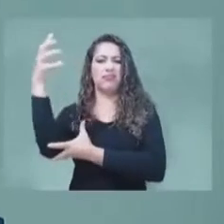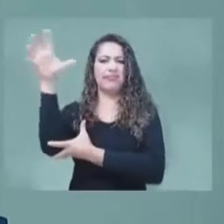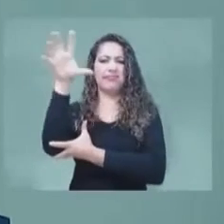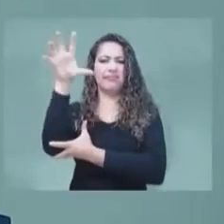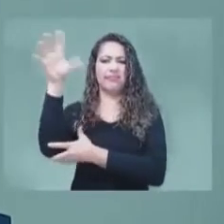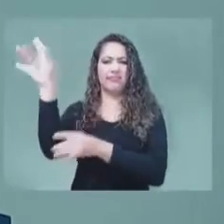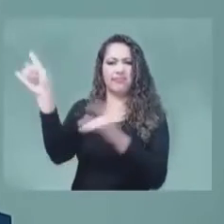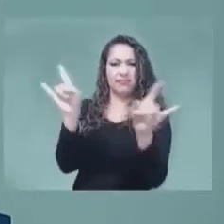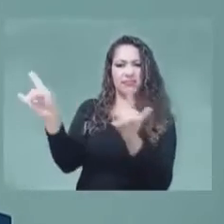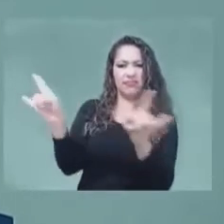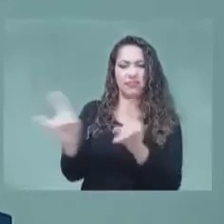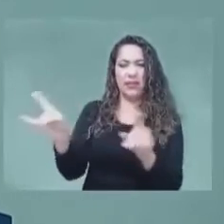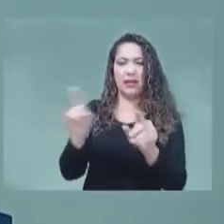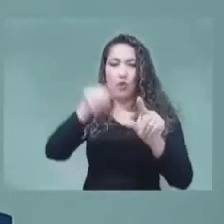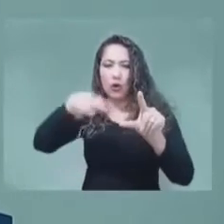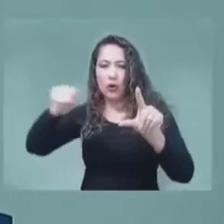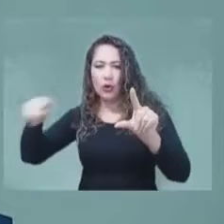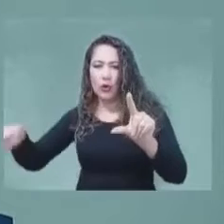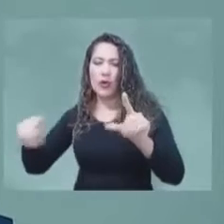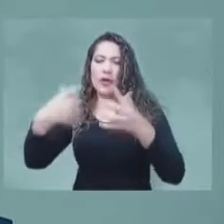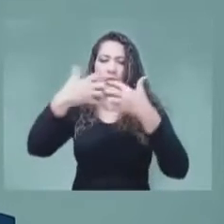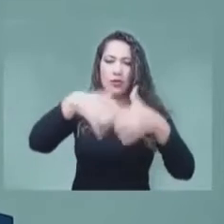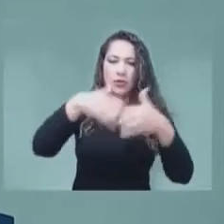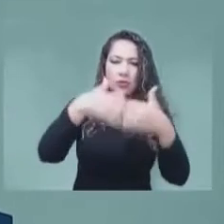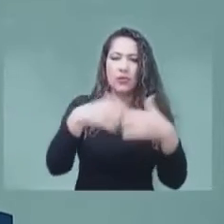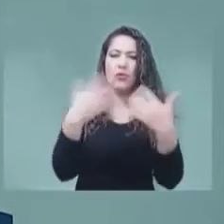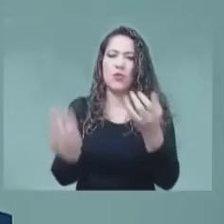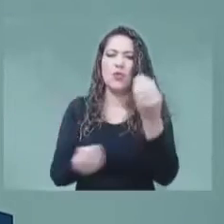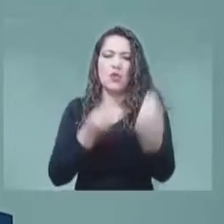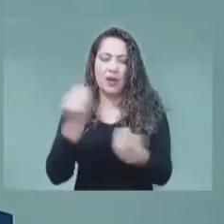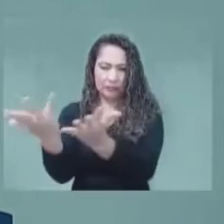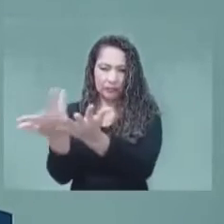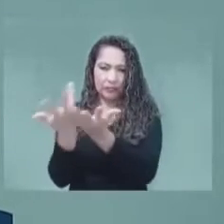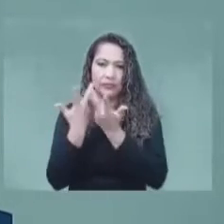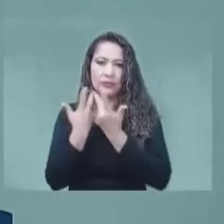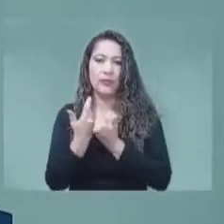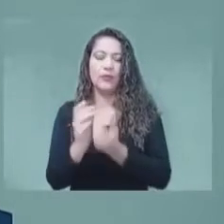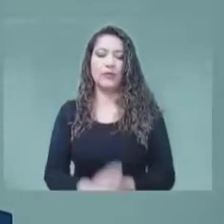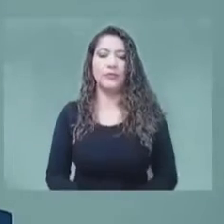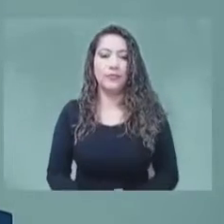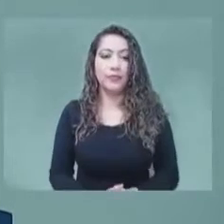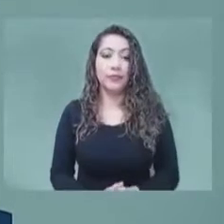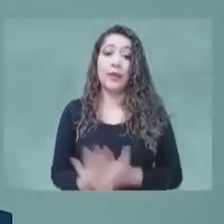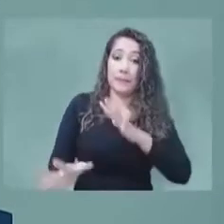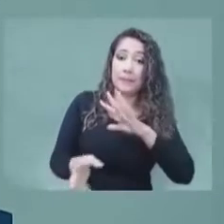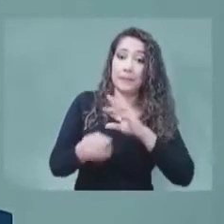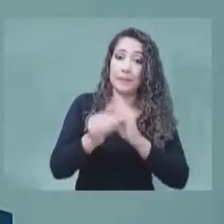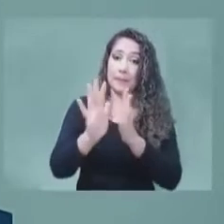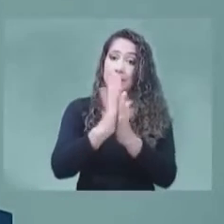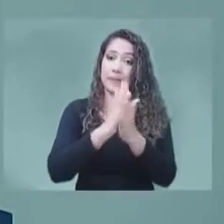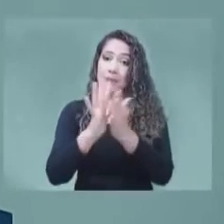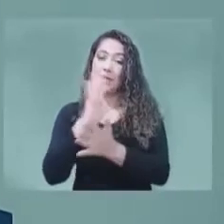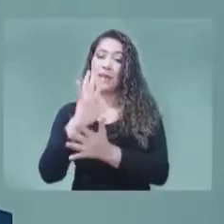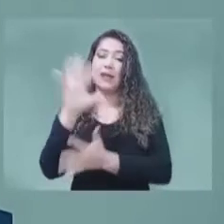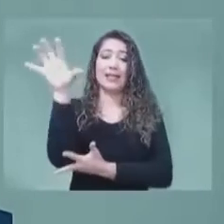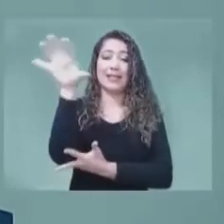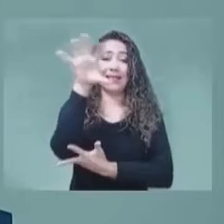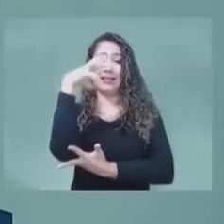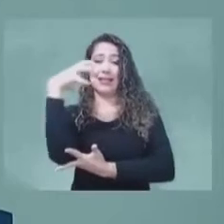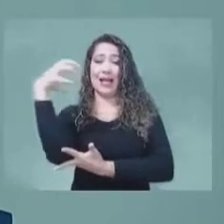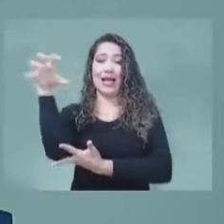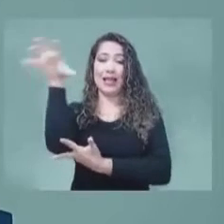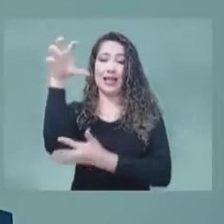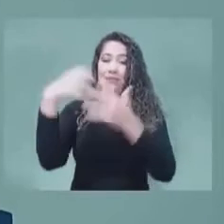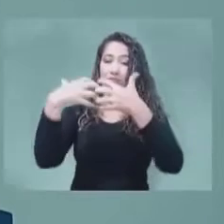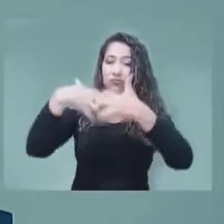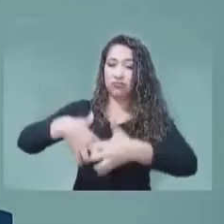de la industria. Sumado a esto, hablaremos de la industria satelital y del importante desarrollo que la misma ha tenido